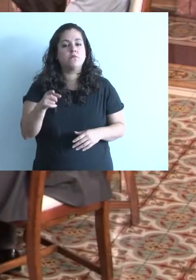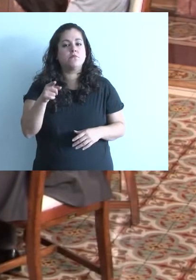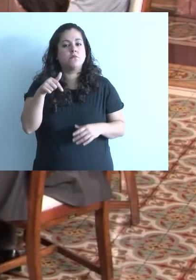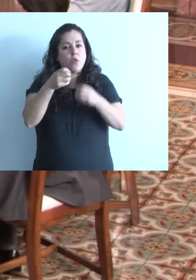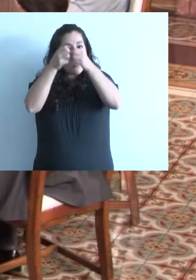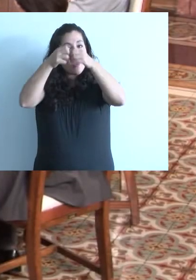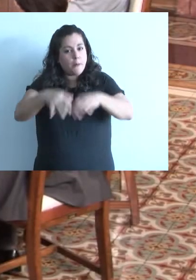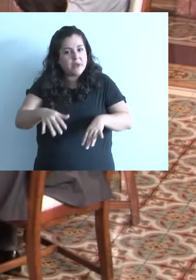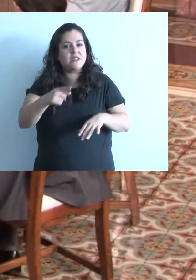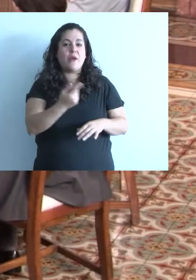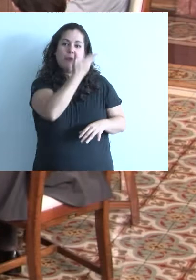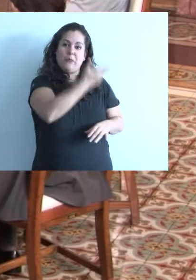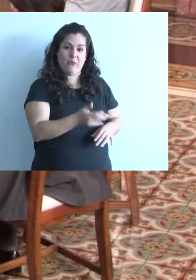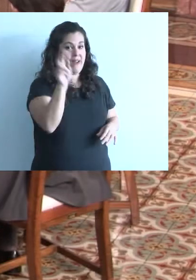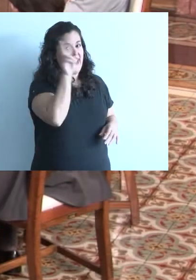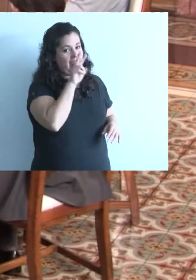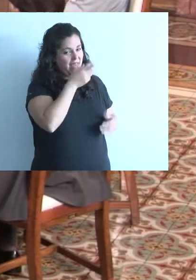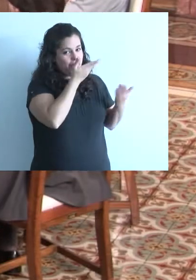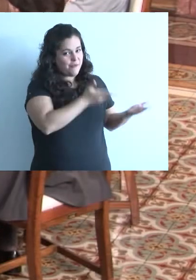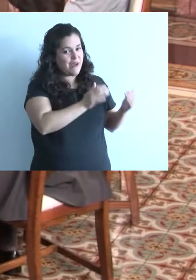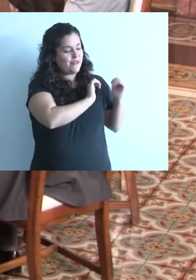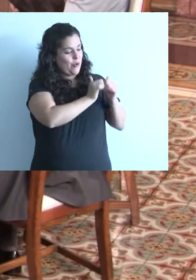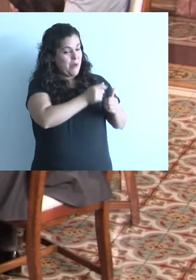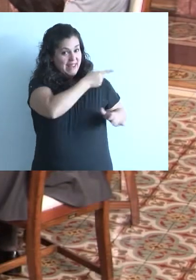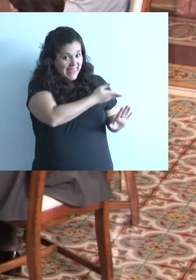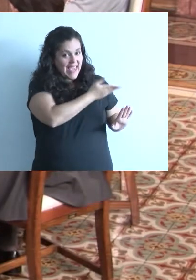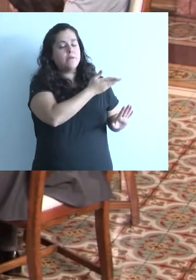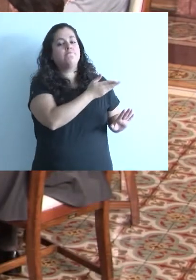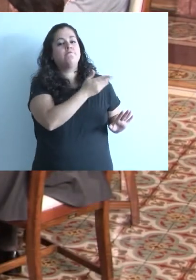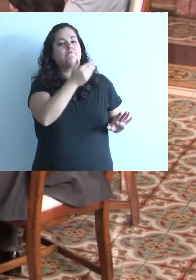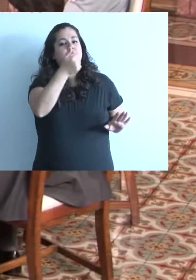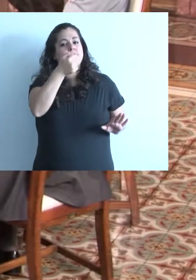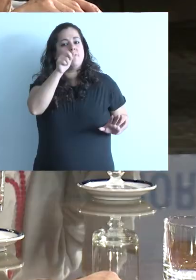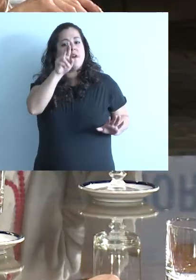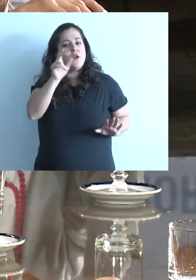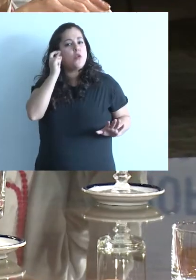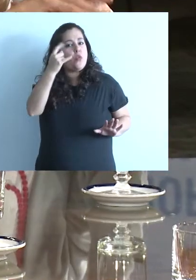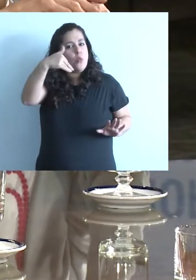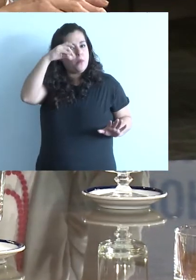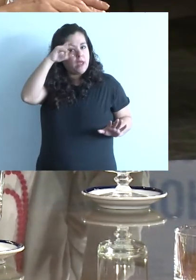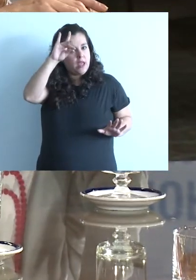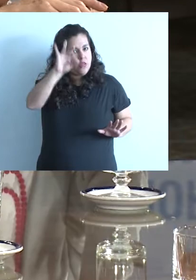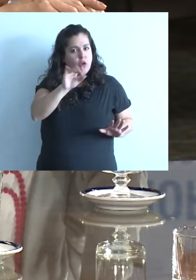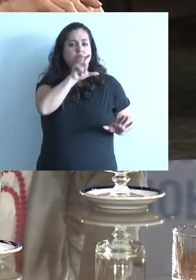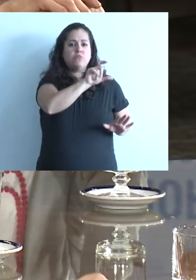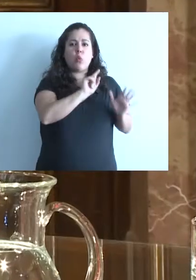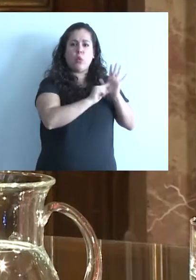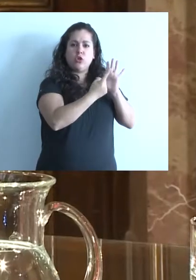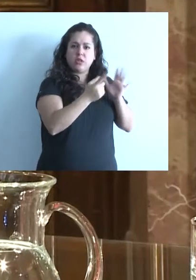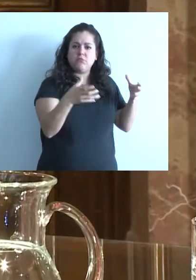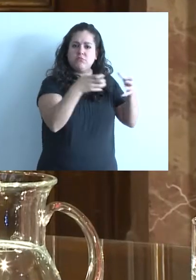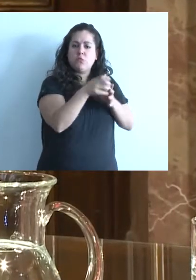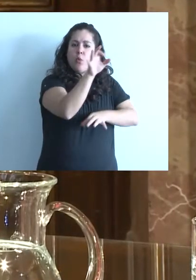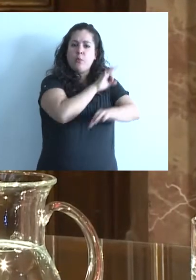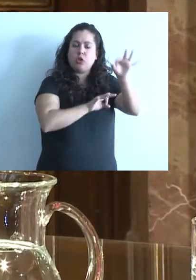Voy a comenzar, si me permiten, por la dama que nos acompaña, que es Alcira Argumedo. Alcira, ¿qué tal? Bienvenida a Ciudad Autónoma de Buenos Aires,